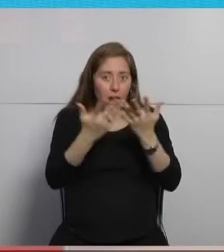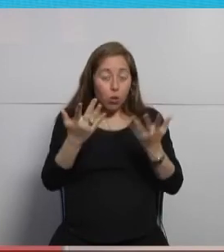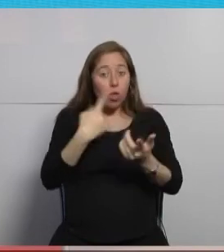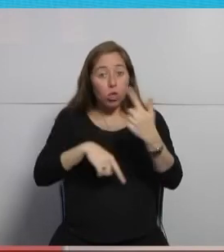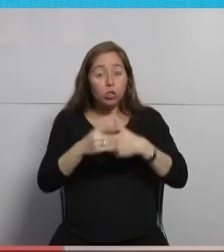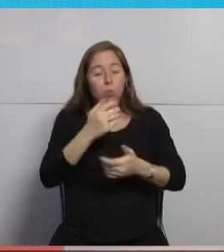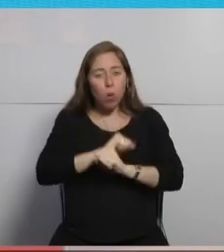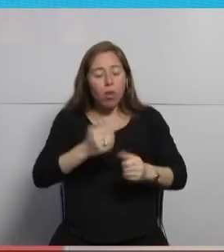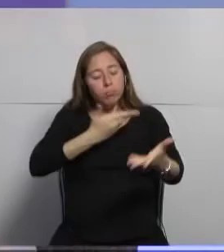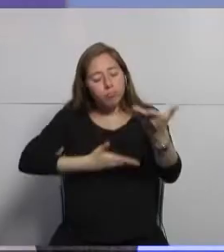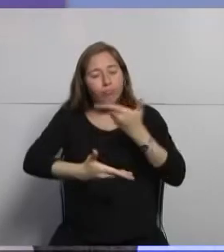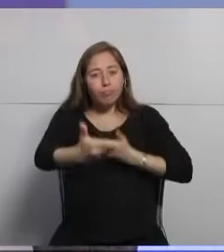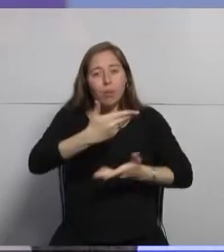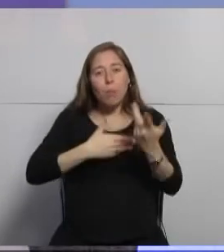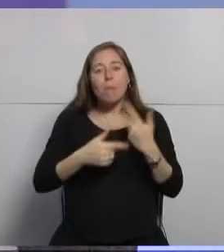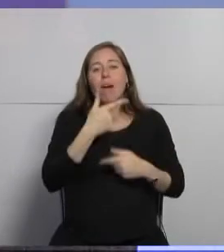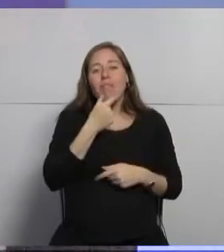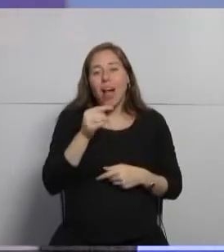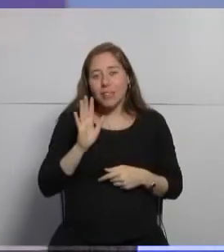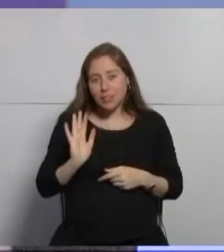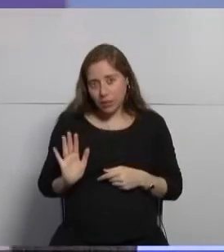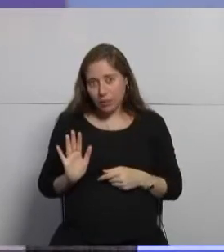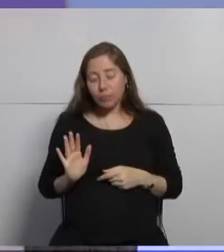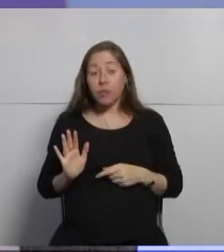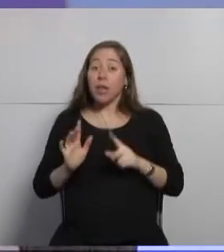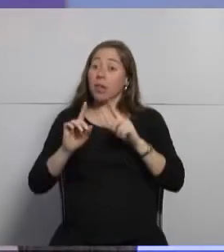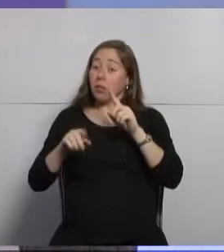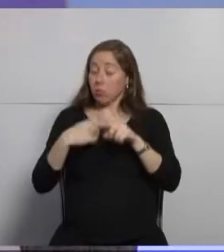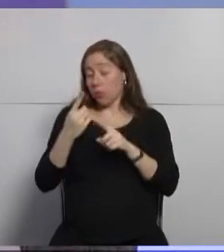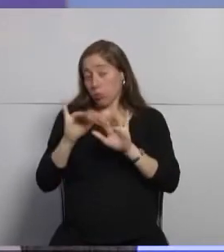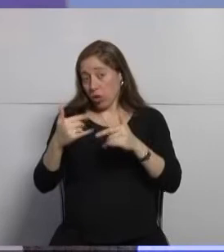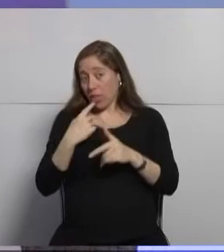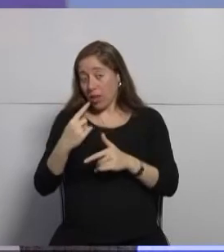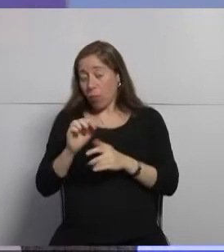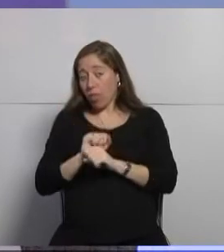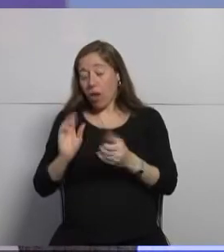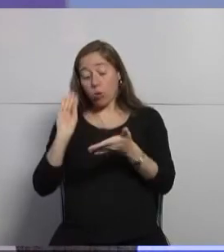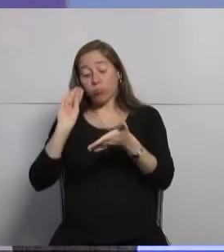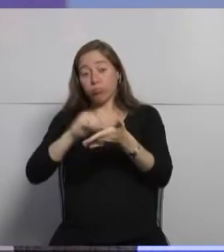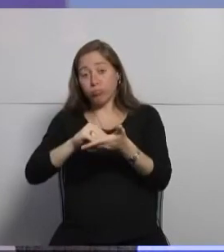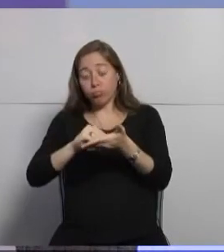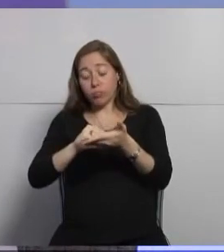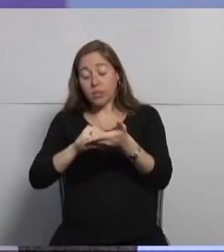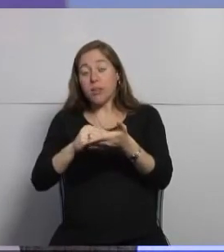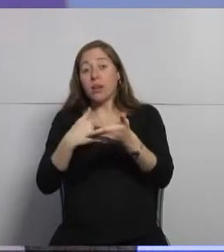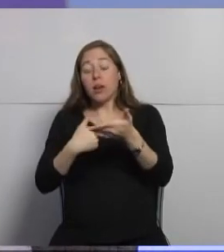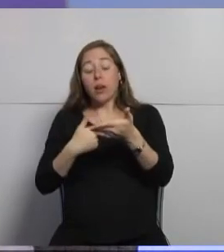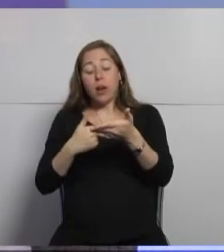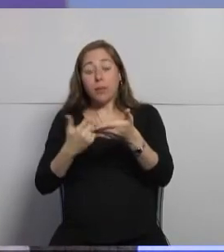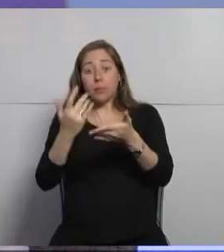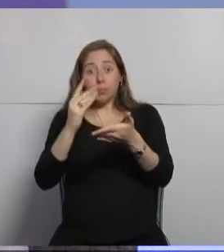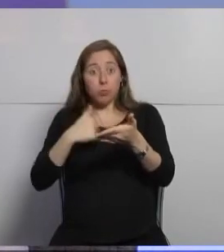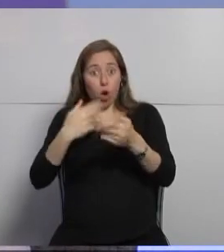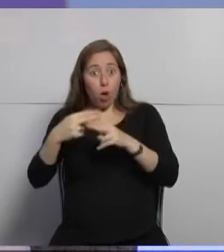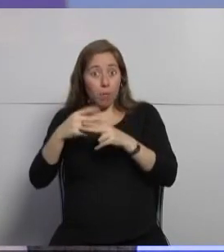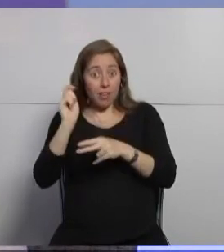mucho más fácil y luego de esto podemos registrarnos como había dicho y poder obtener el acceso a toda esta